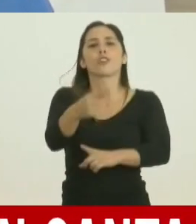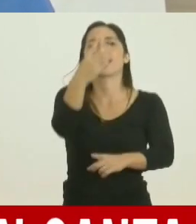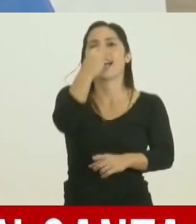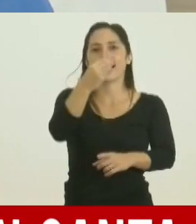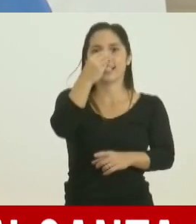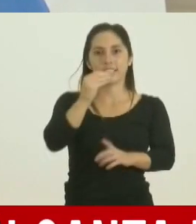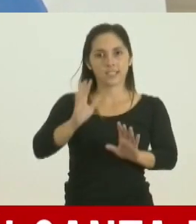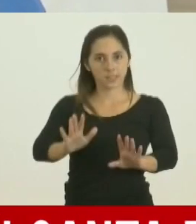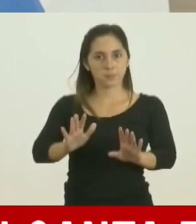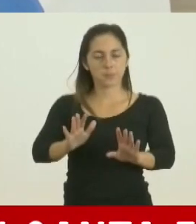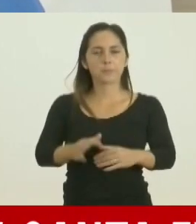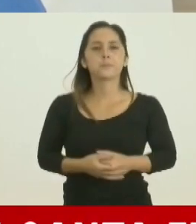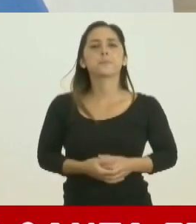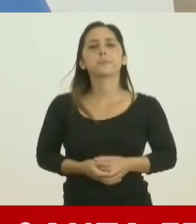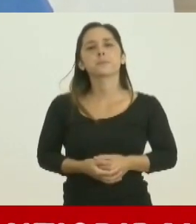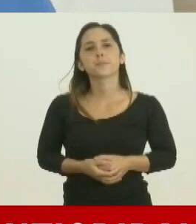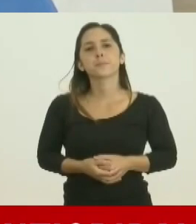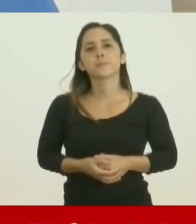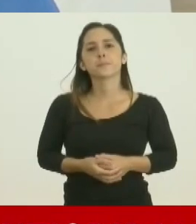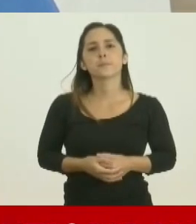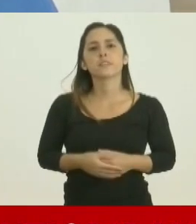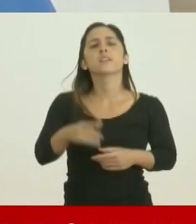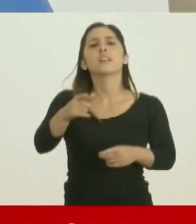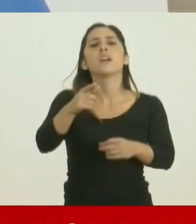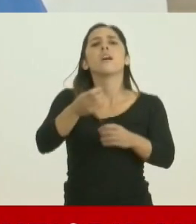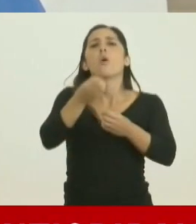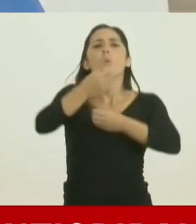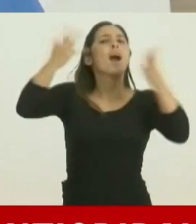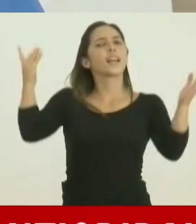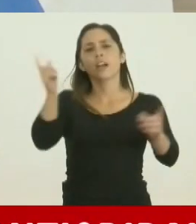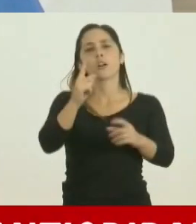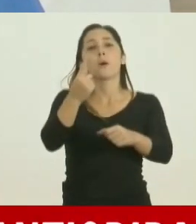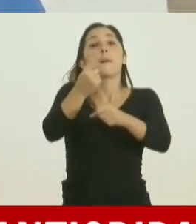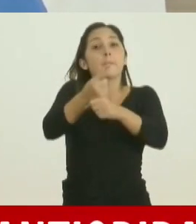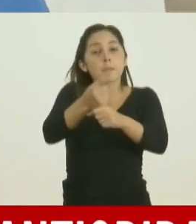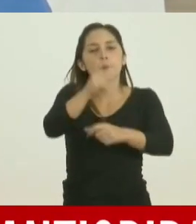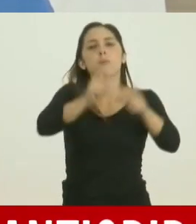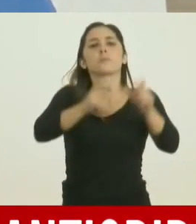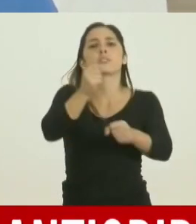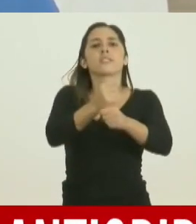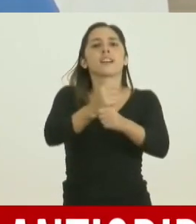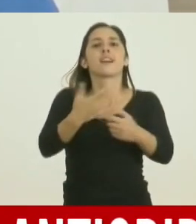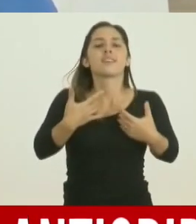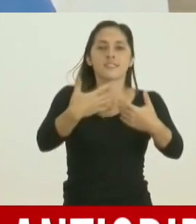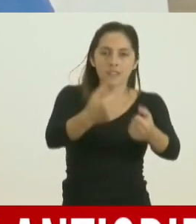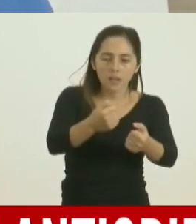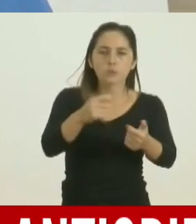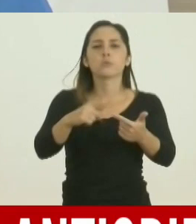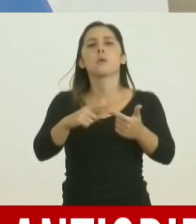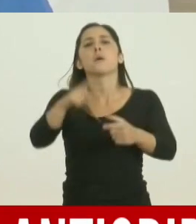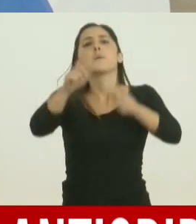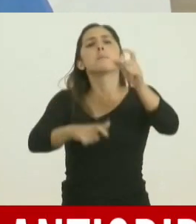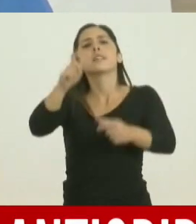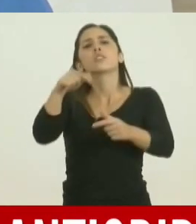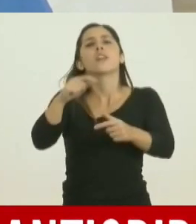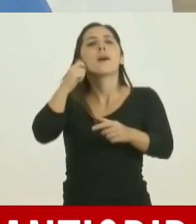Y en eso existe un orden que son el personal de salud, las personas que tienen mayor a los